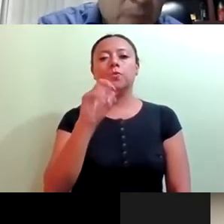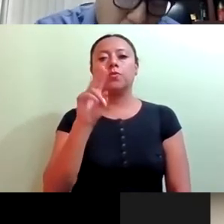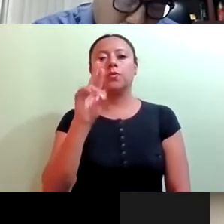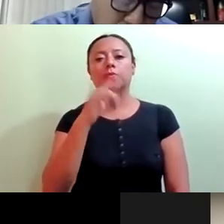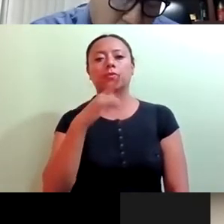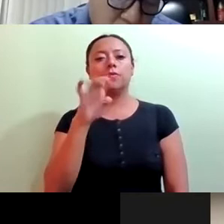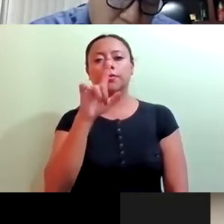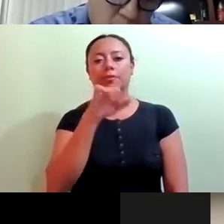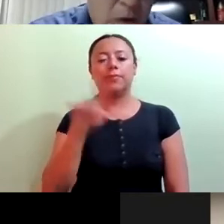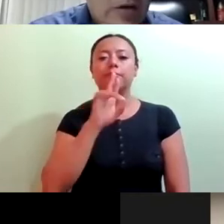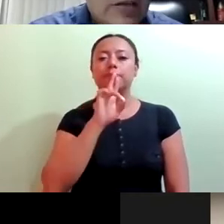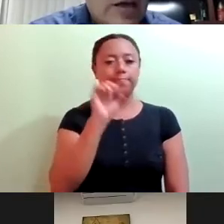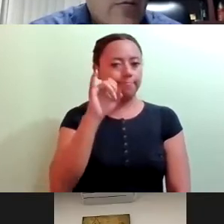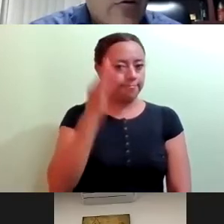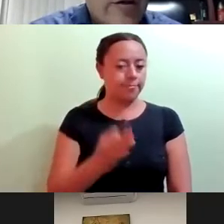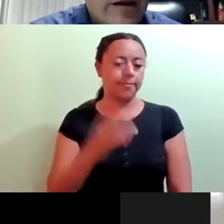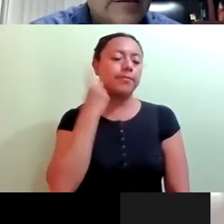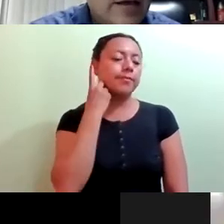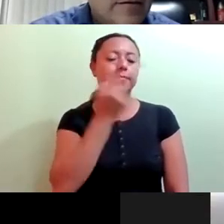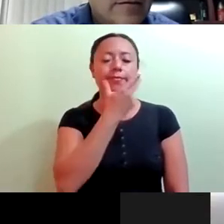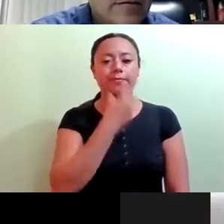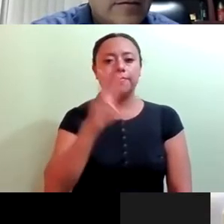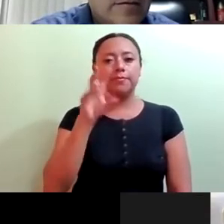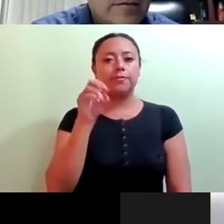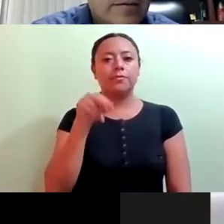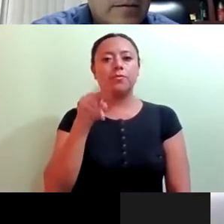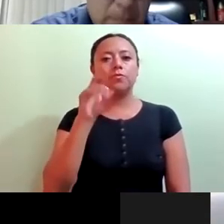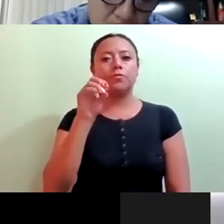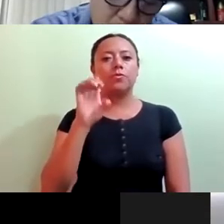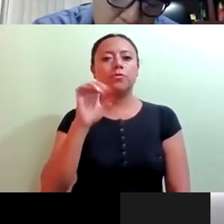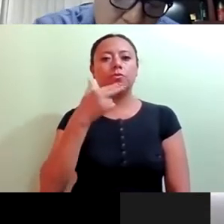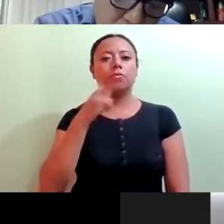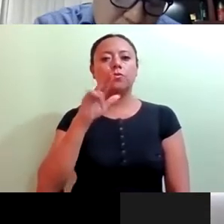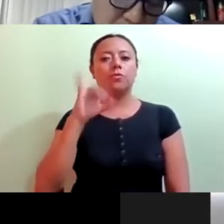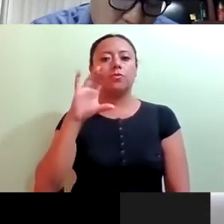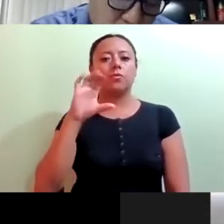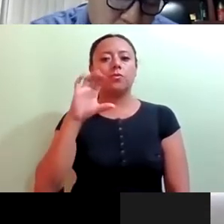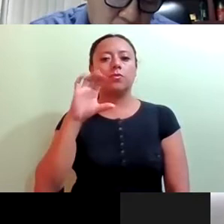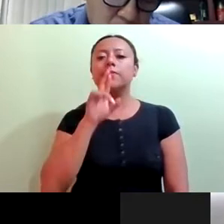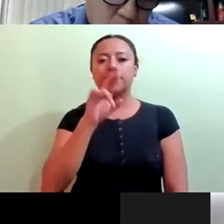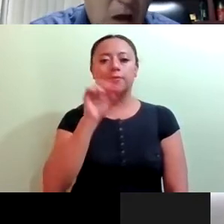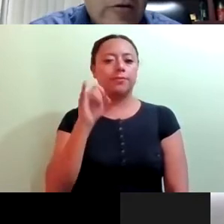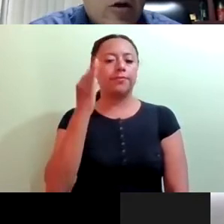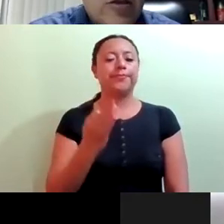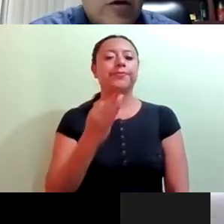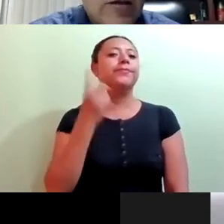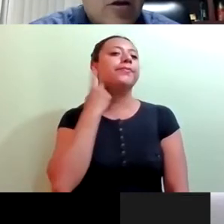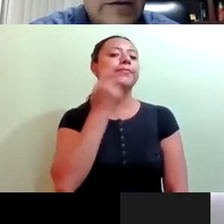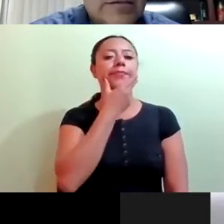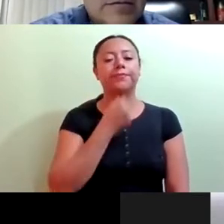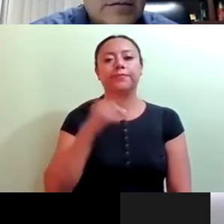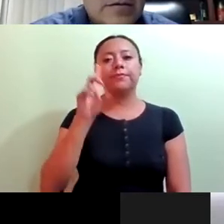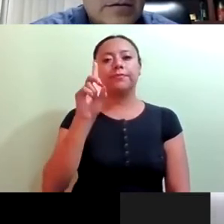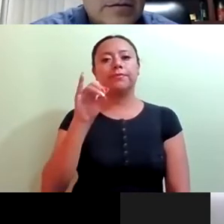Gracias, diputado. Diputado Cristian Damián Morrer de la Isla. Cristian Forrerica, a favor. Gracias, diputado. Diputado Diego Orlando Garrido